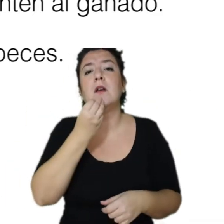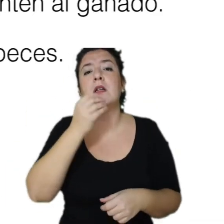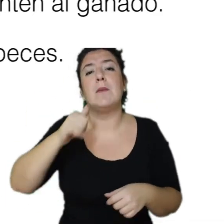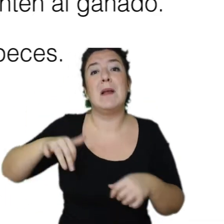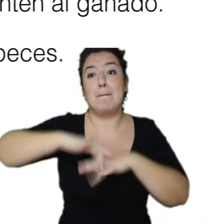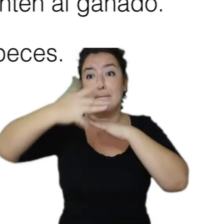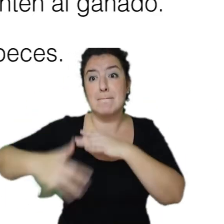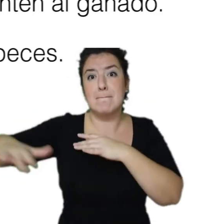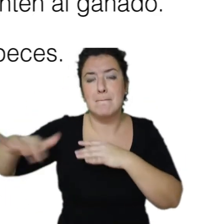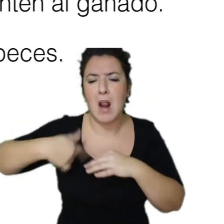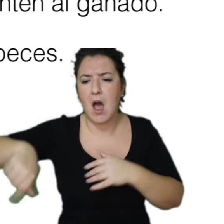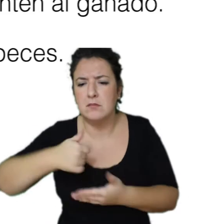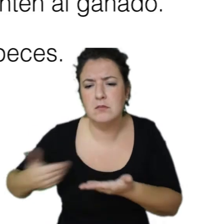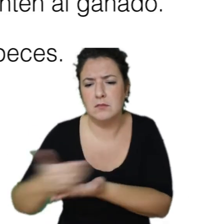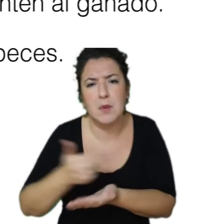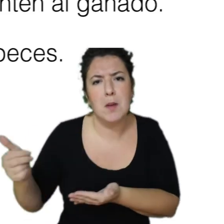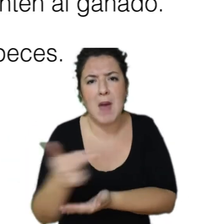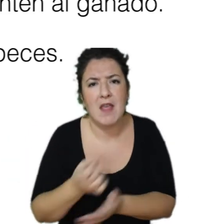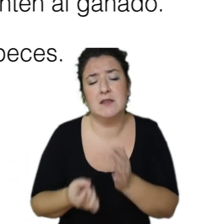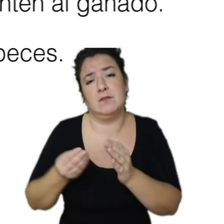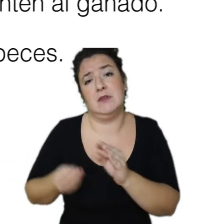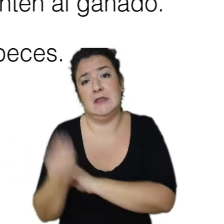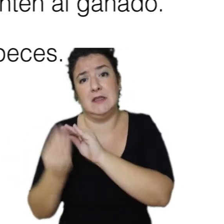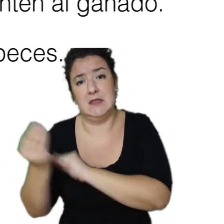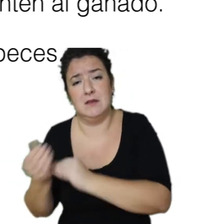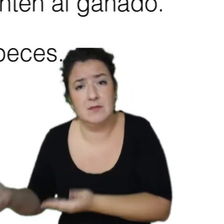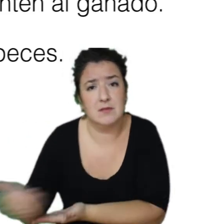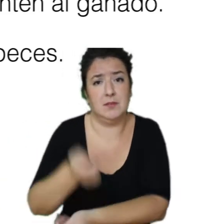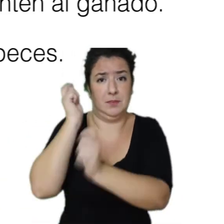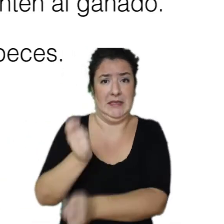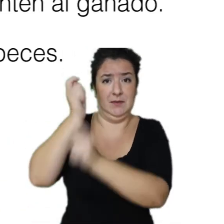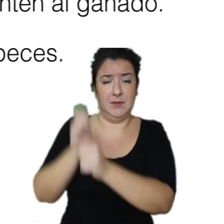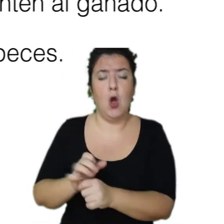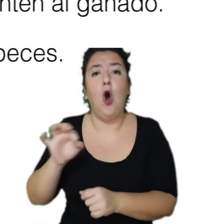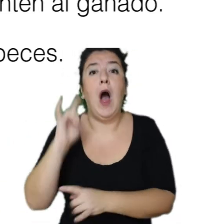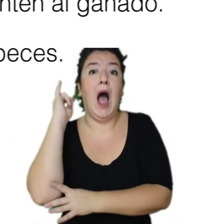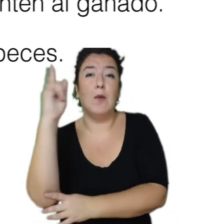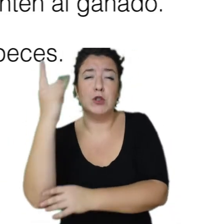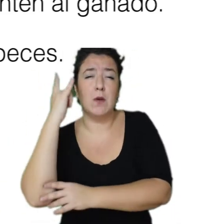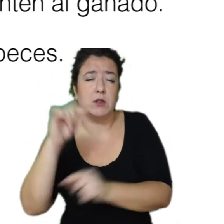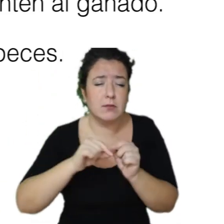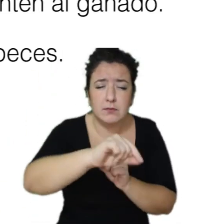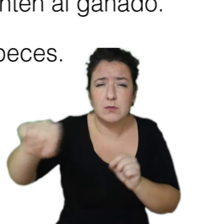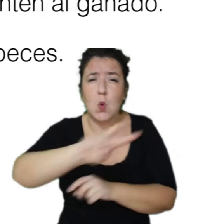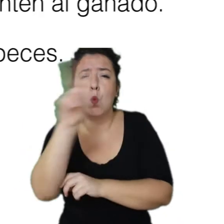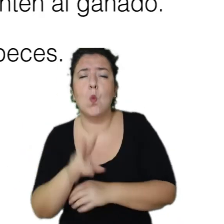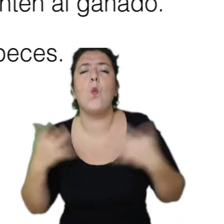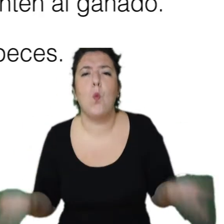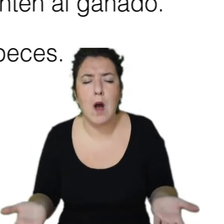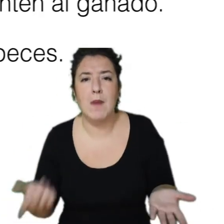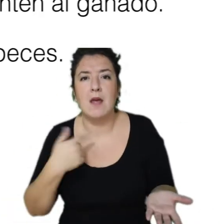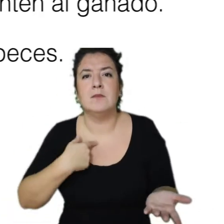necesaria para producir peces, o hectáreas de bosque necesarias para asumir el dióxido de